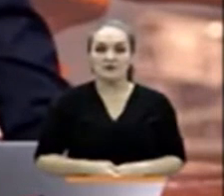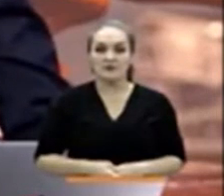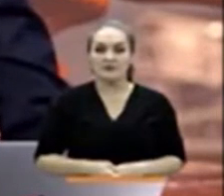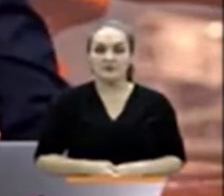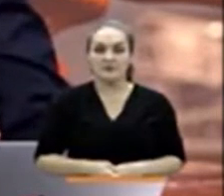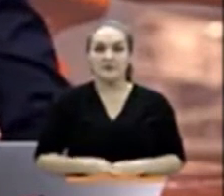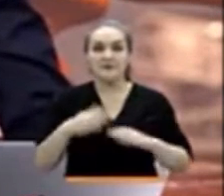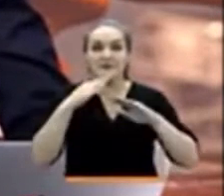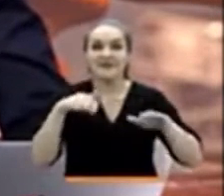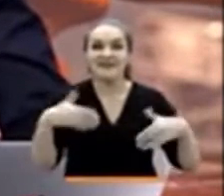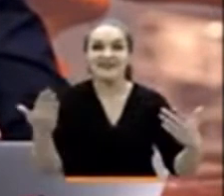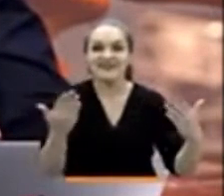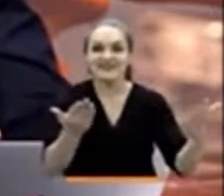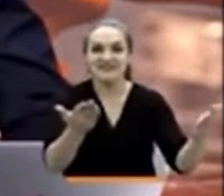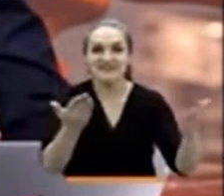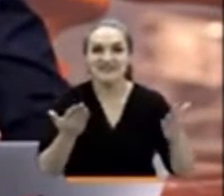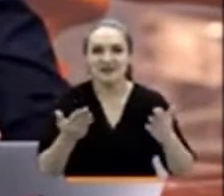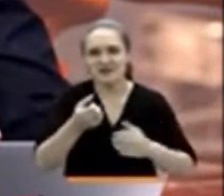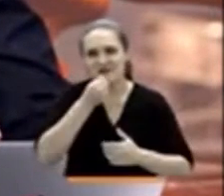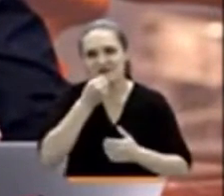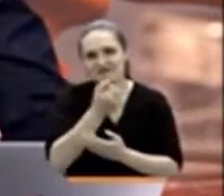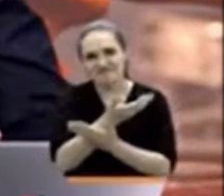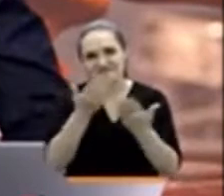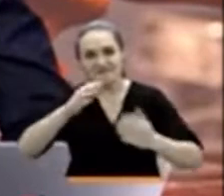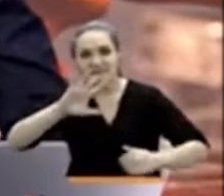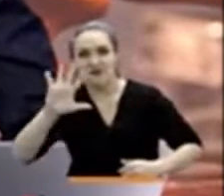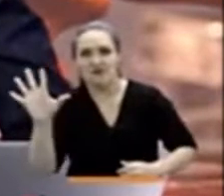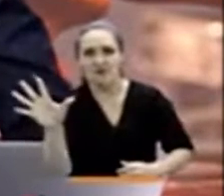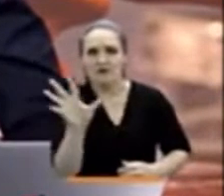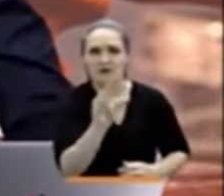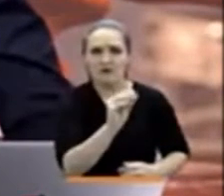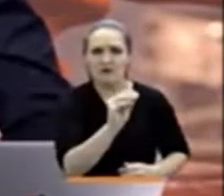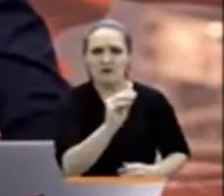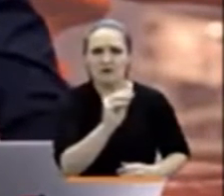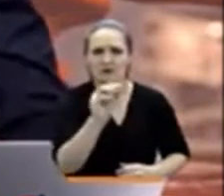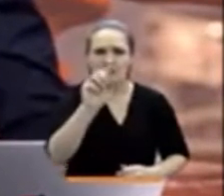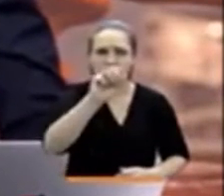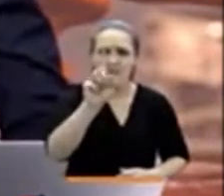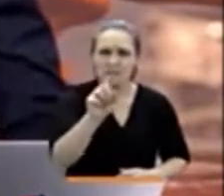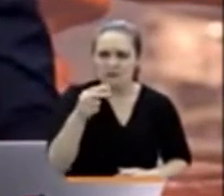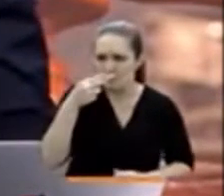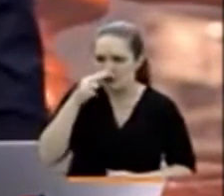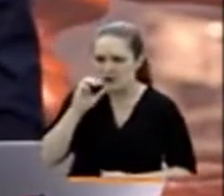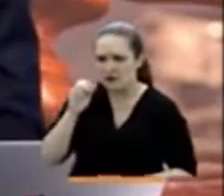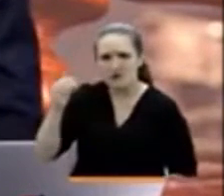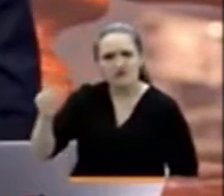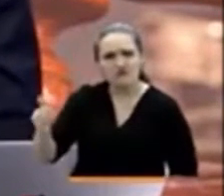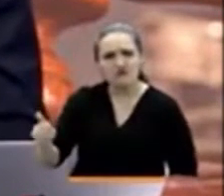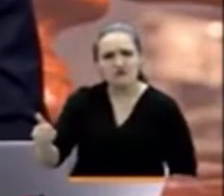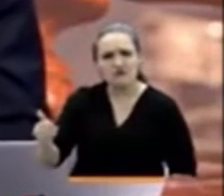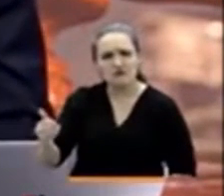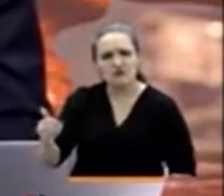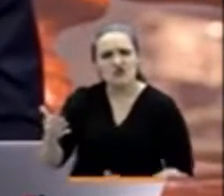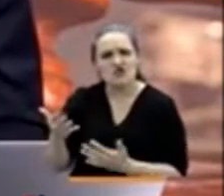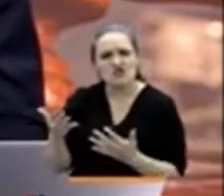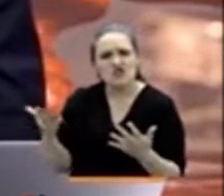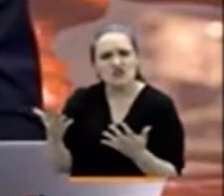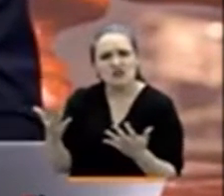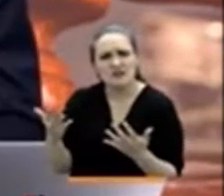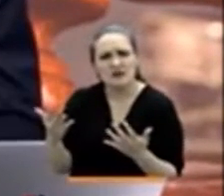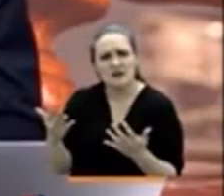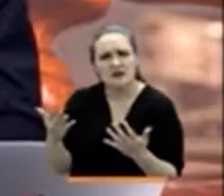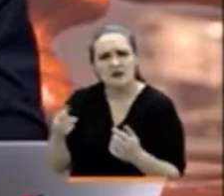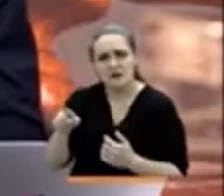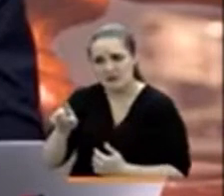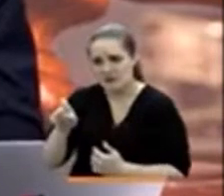¿Qué tal? Bienvenidos. Somos el noticiero de todos. ¿Dónde está Maximiliano? Esa es la pregunta por resolver en este caso que el país